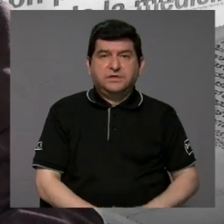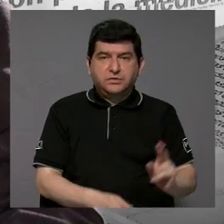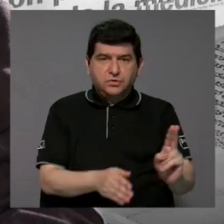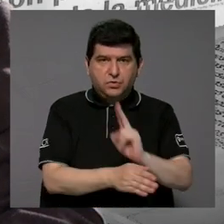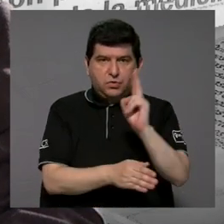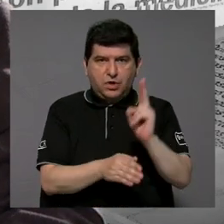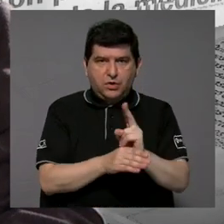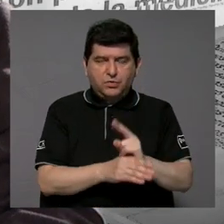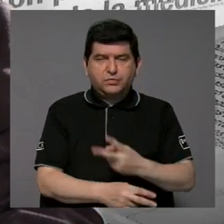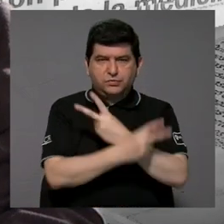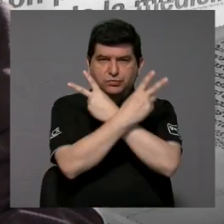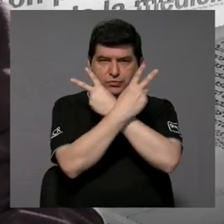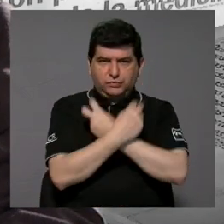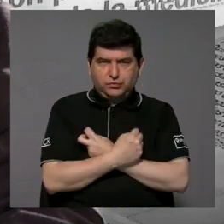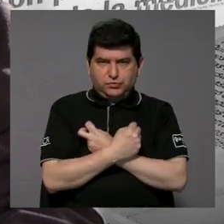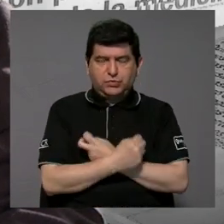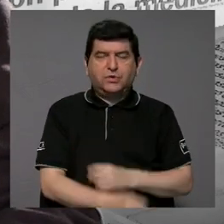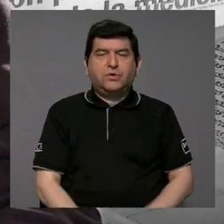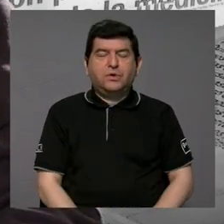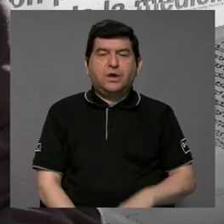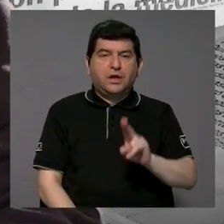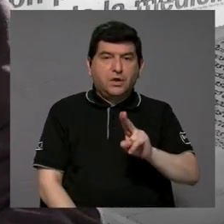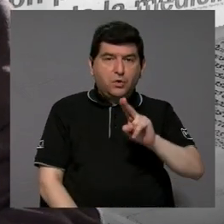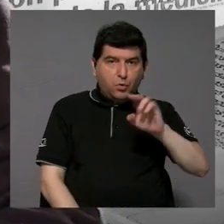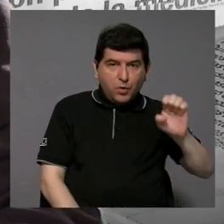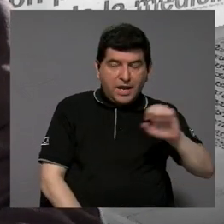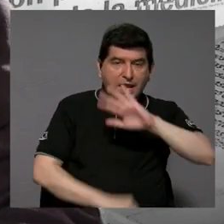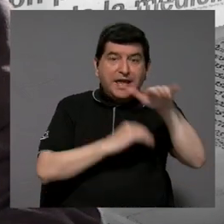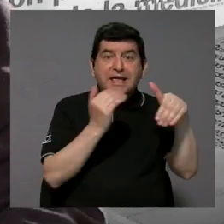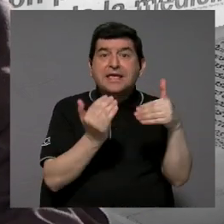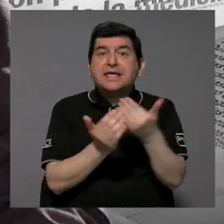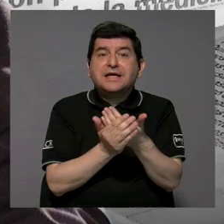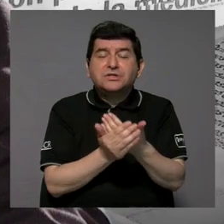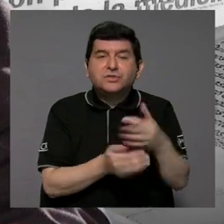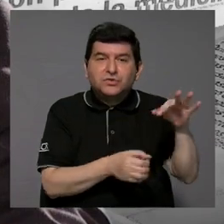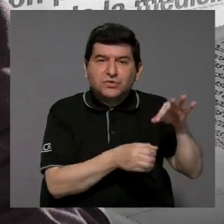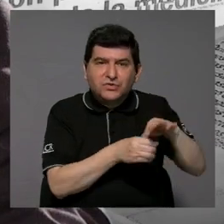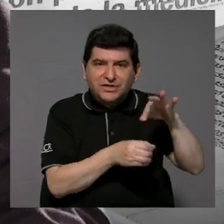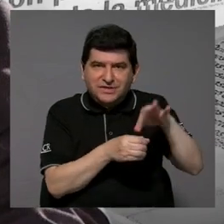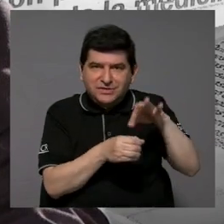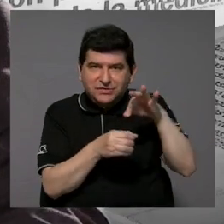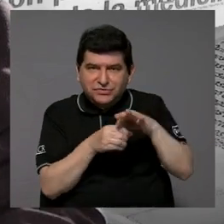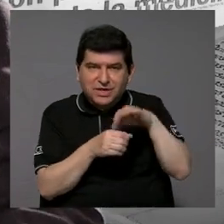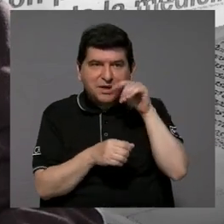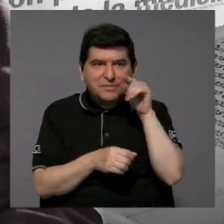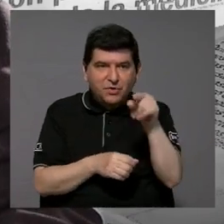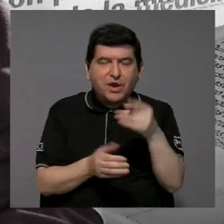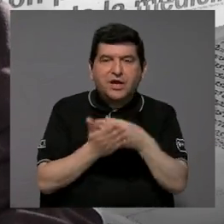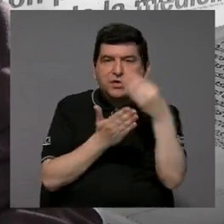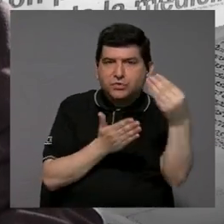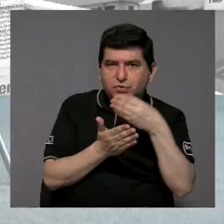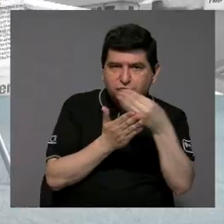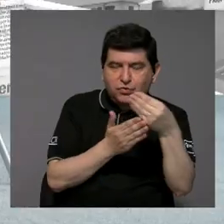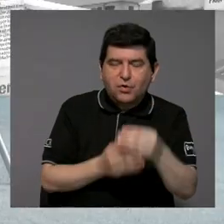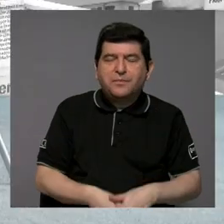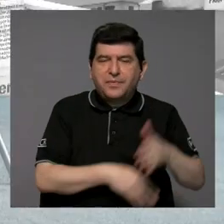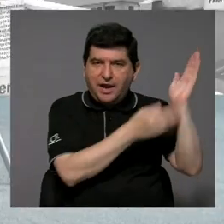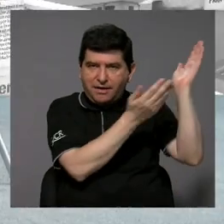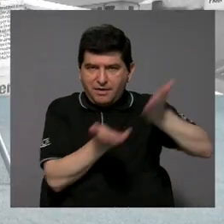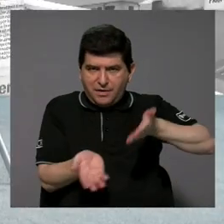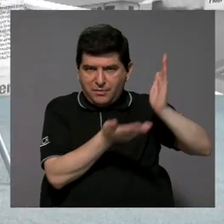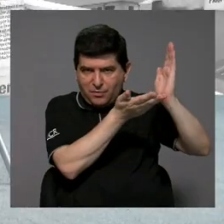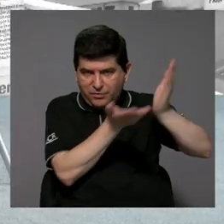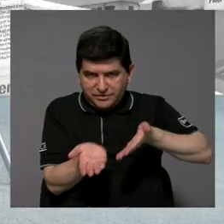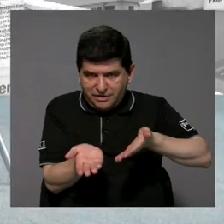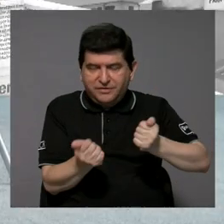uso de plaguicidas en la Unión Europea y en todos los cultivos de que ellos compran, de las